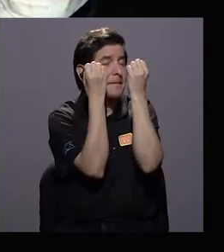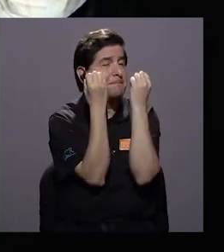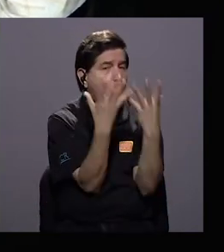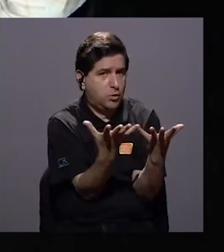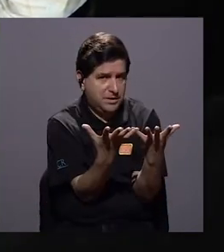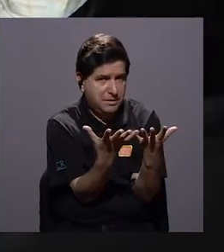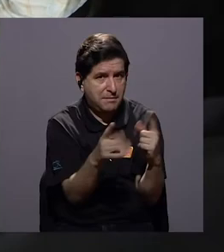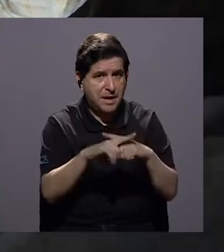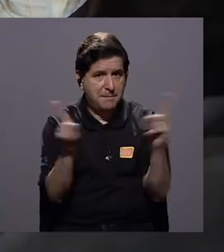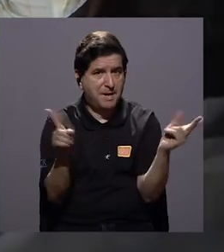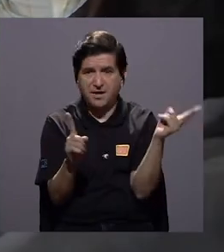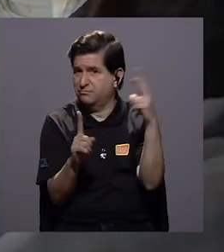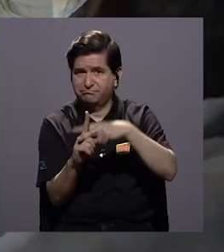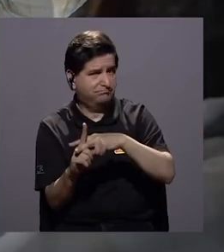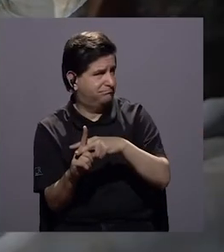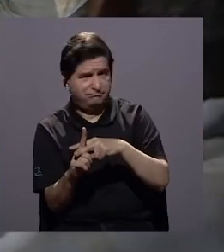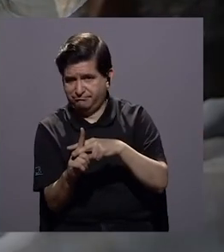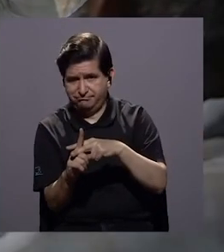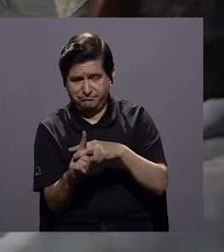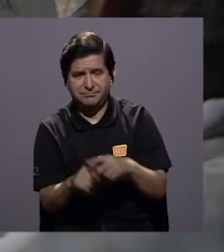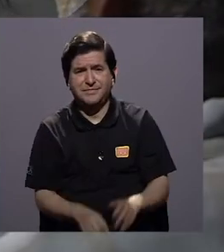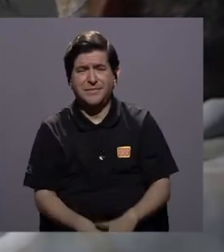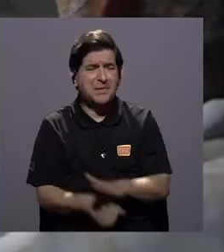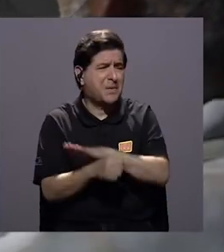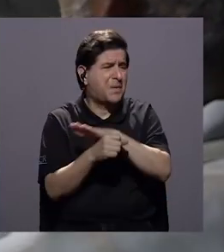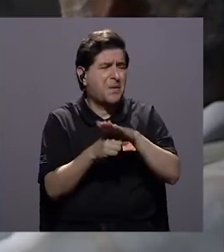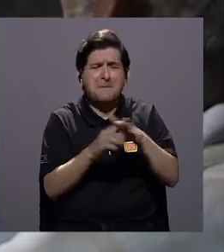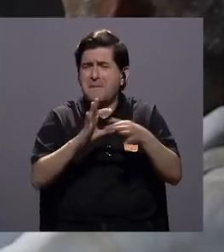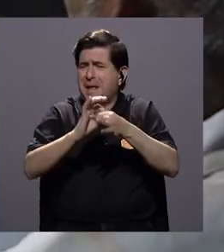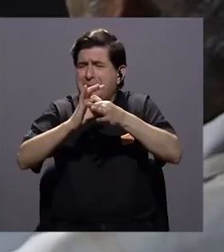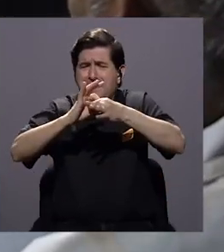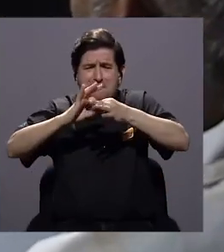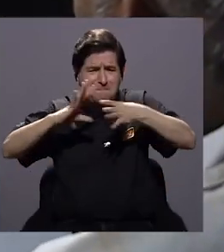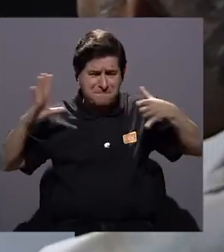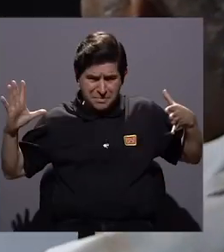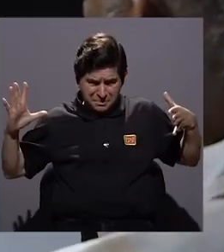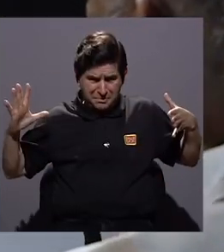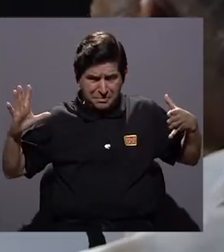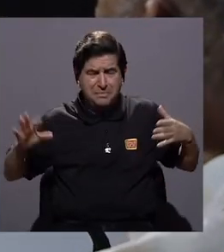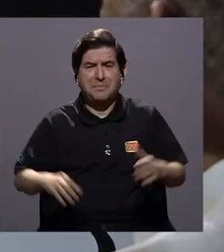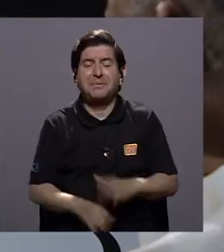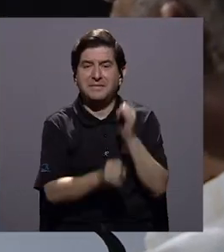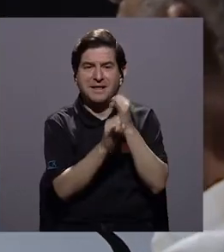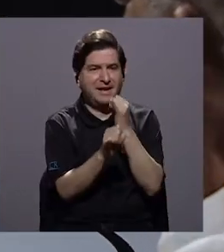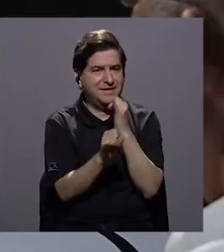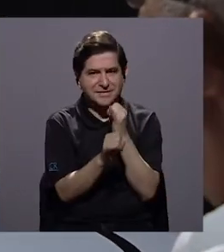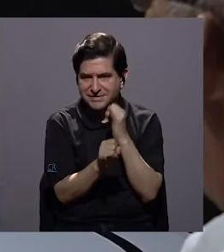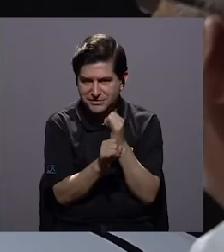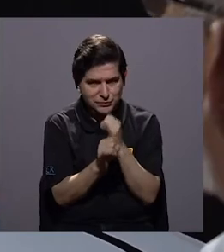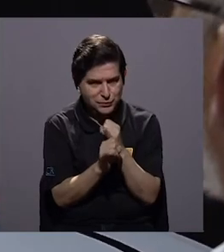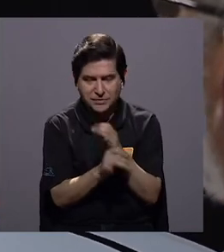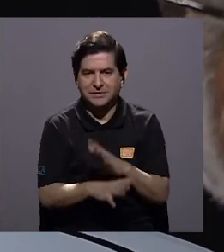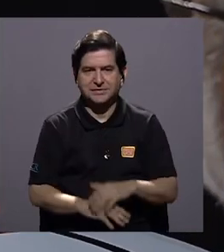abundante, pero no siempre aplicable. Una total desarticulación institucional.